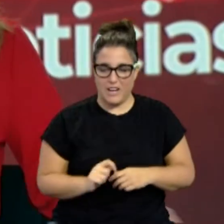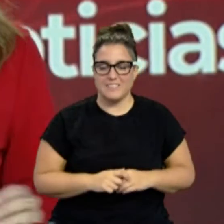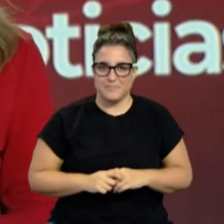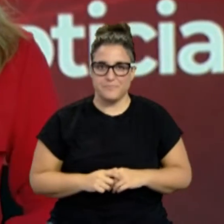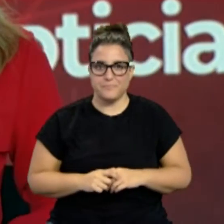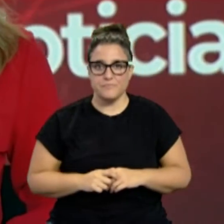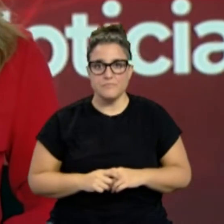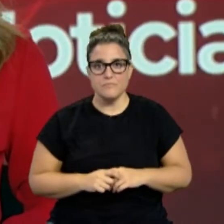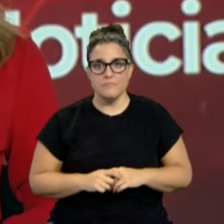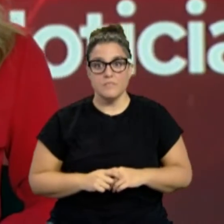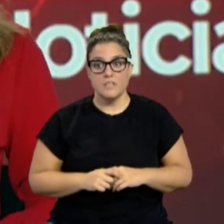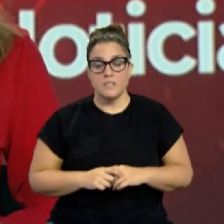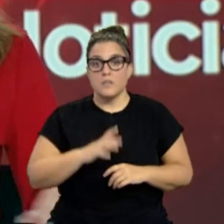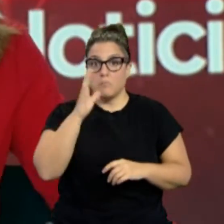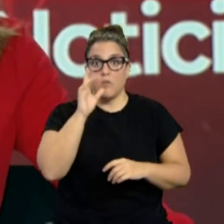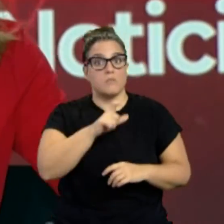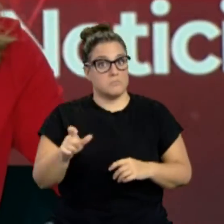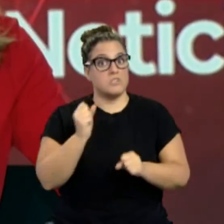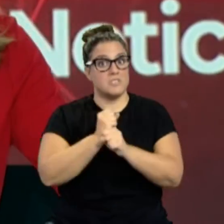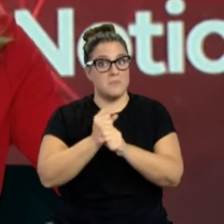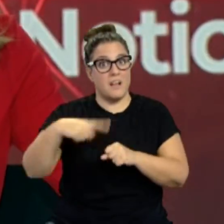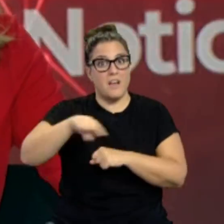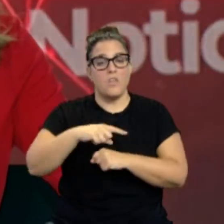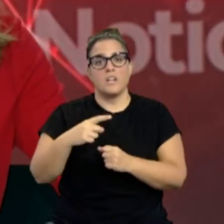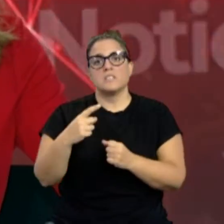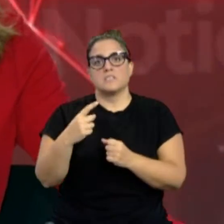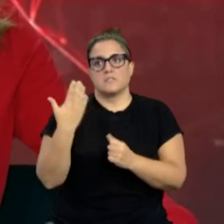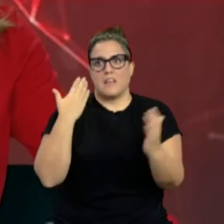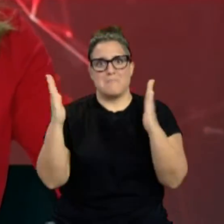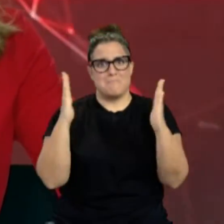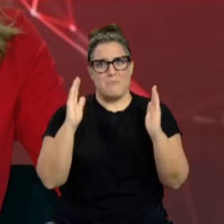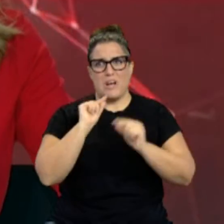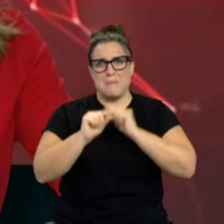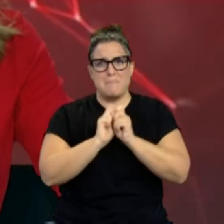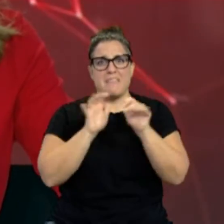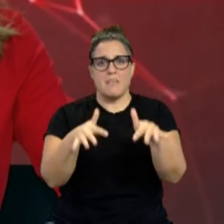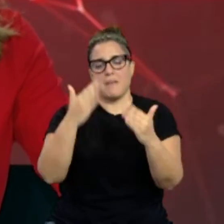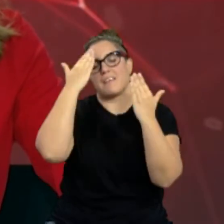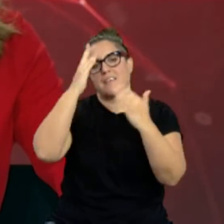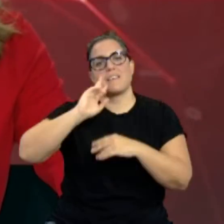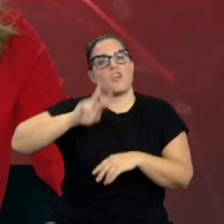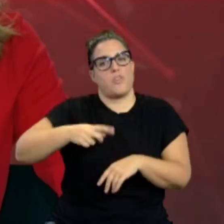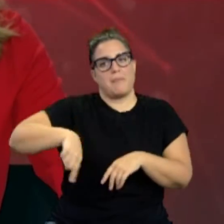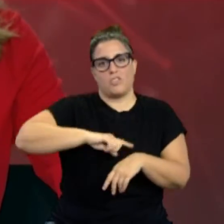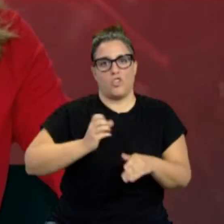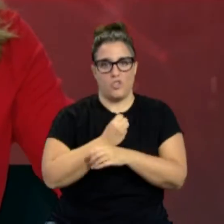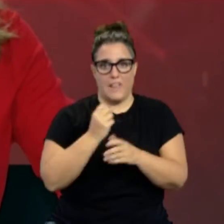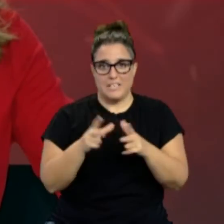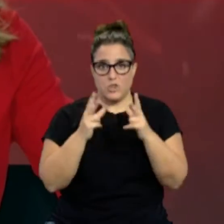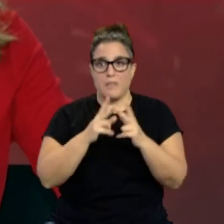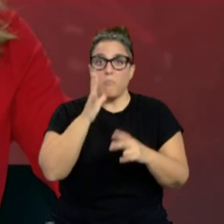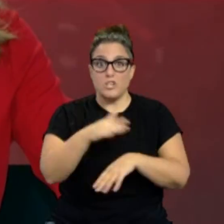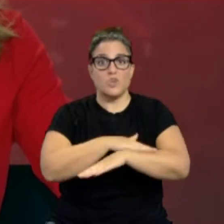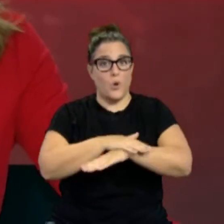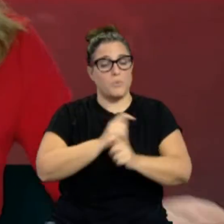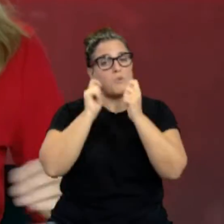Bueno, de hecho su trabajo durante la pandemia se merece el reconocimiento de toda la ciudadanía navarra y por eso el gobierno concede al personal de la salud esa